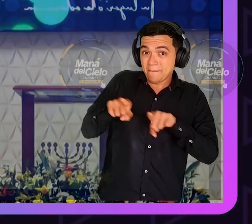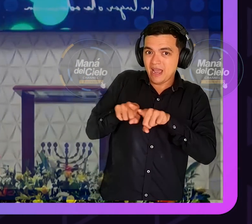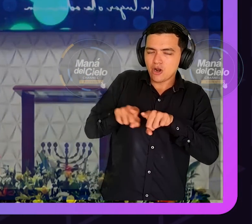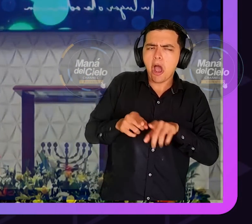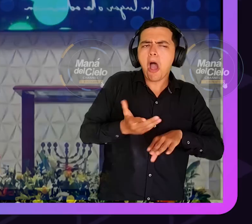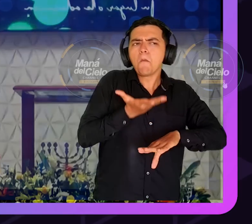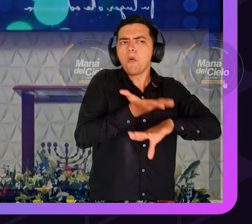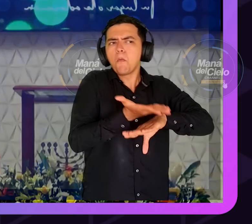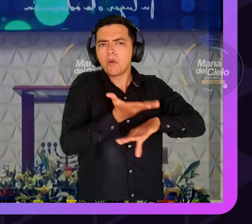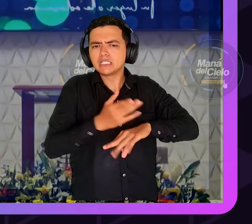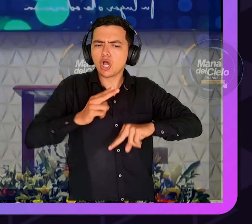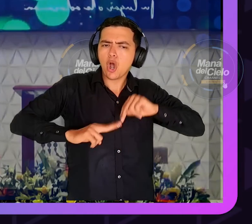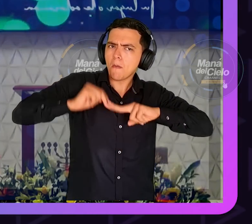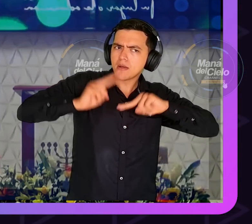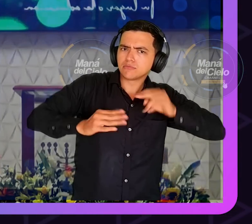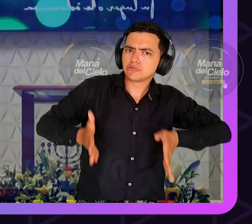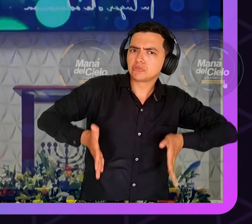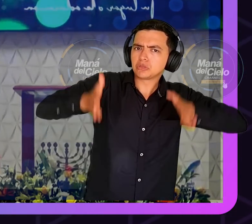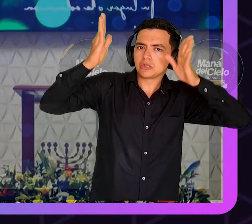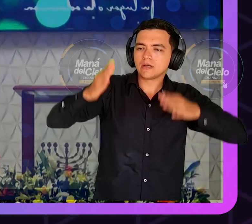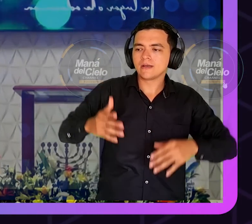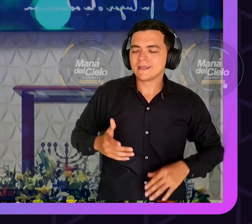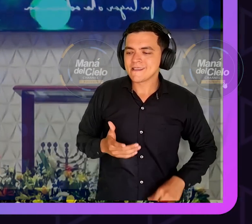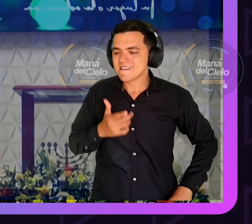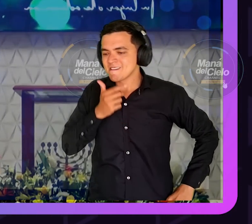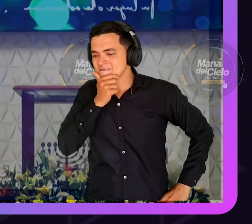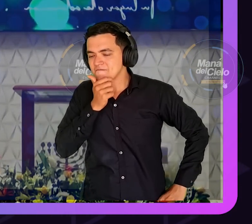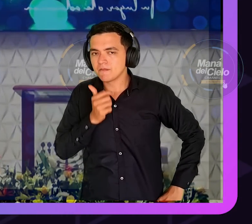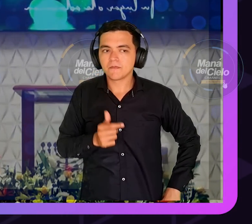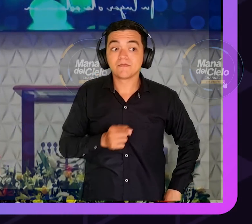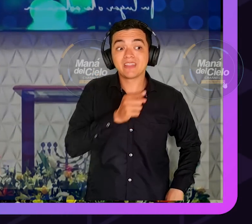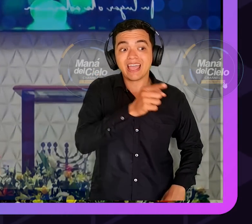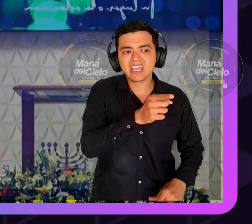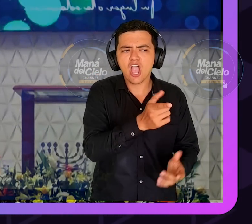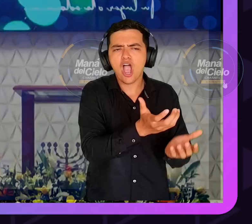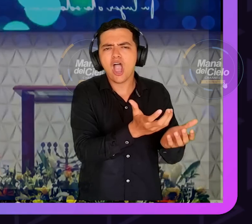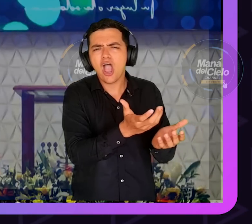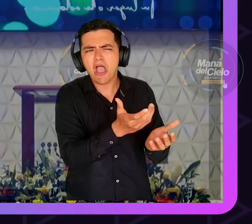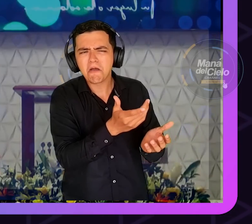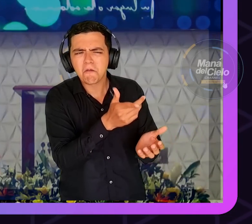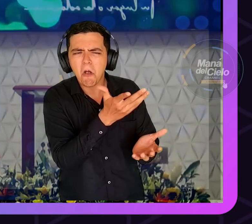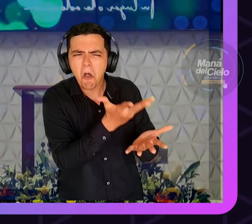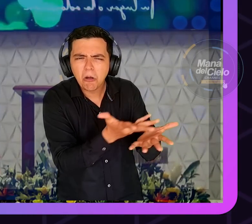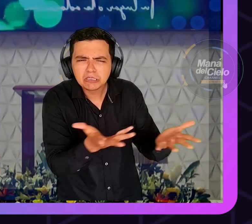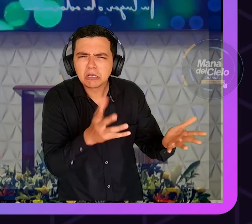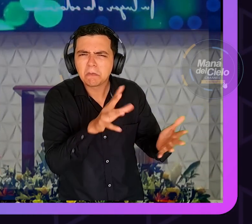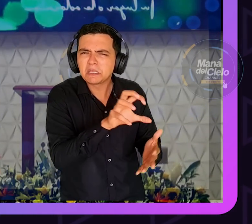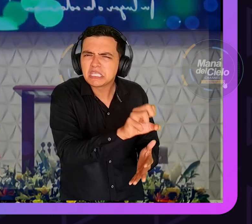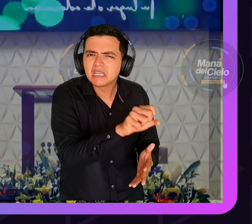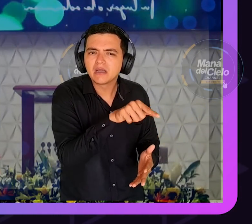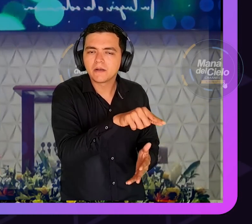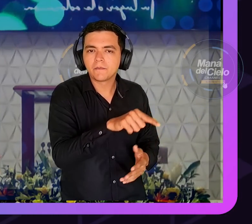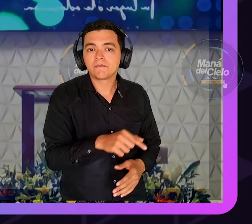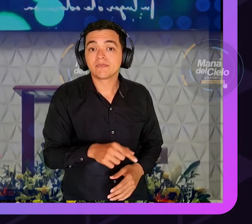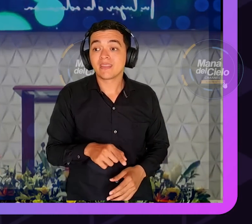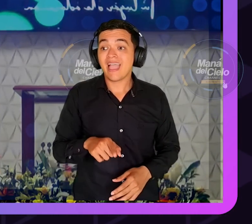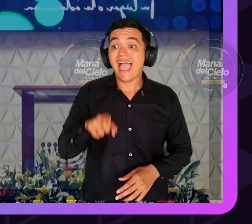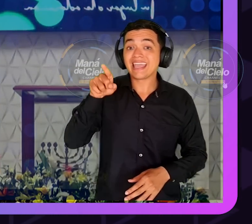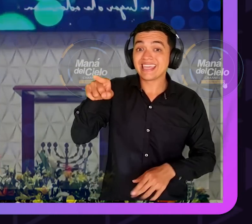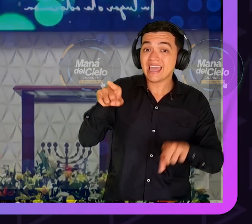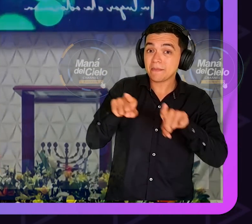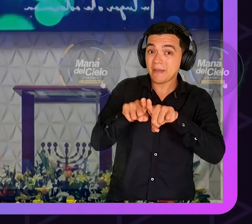íbamos a parar y llegó un señor aquí de visita de las islas de San Martín bueno después de un